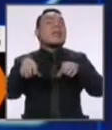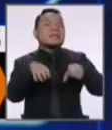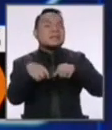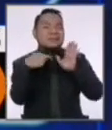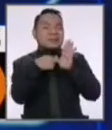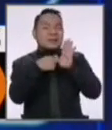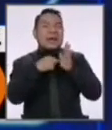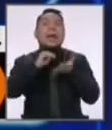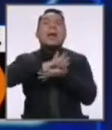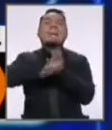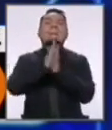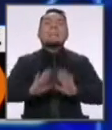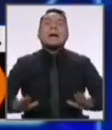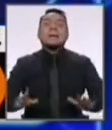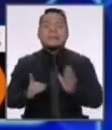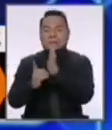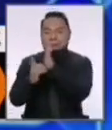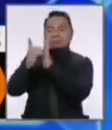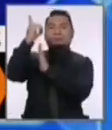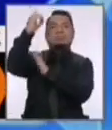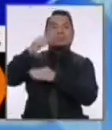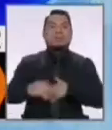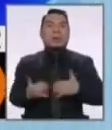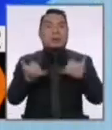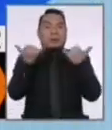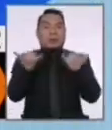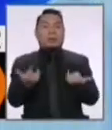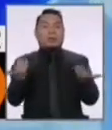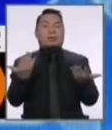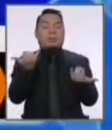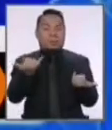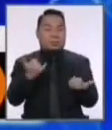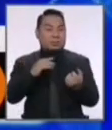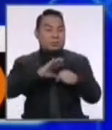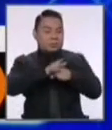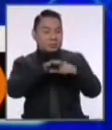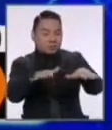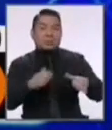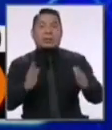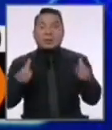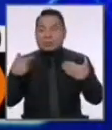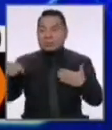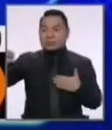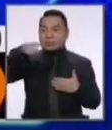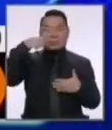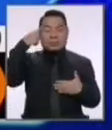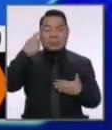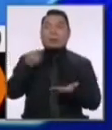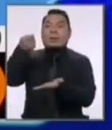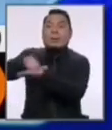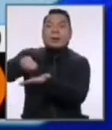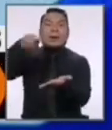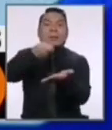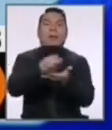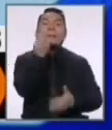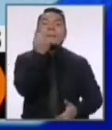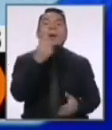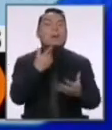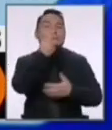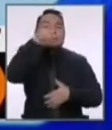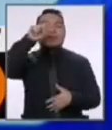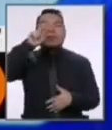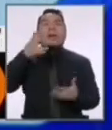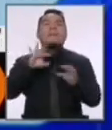Paz y desarrollo. Y si hoy, en el medio de esta pandemia, se han podido entregar bonos a millones de familias,